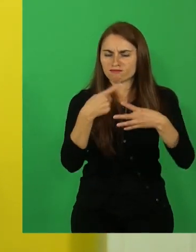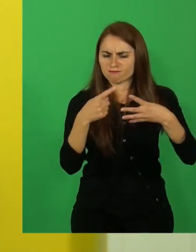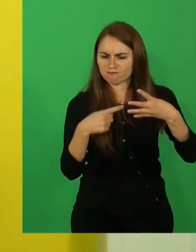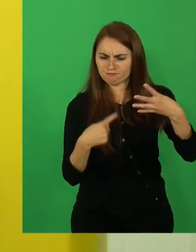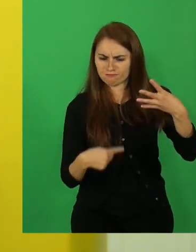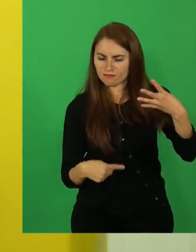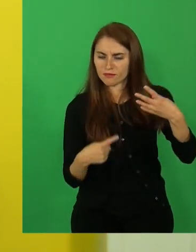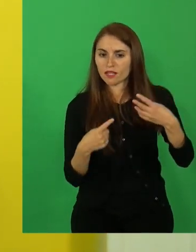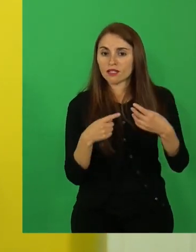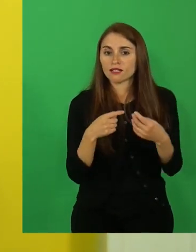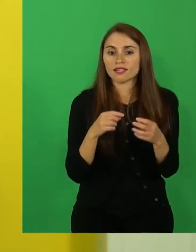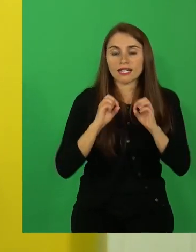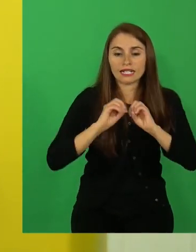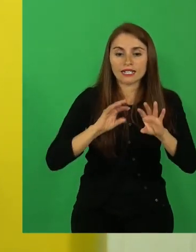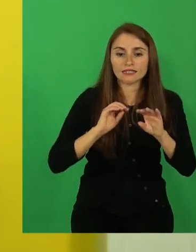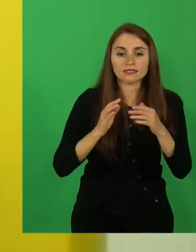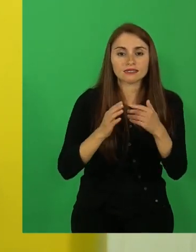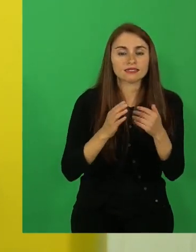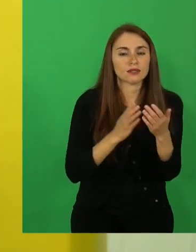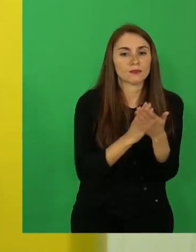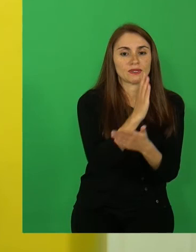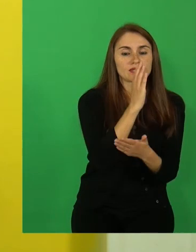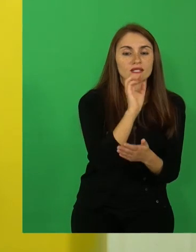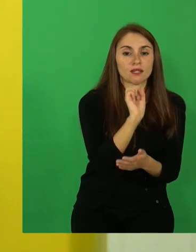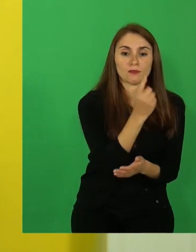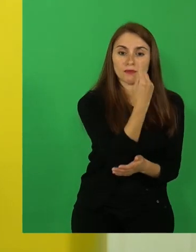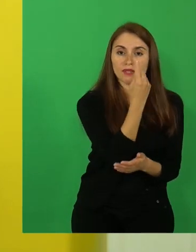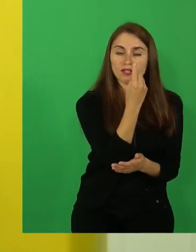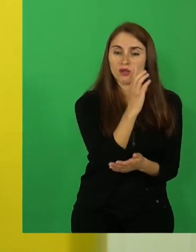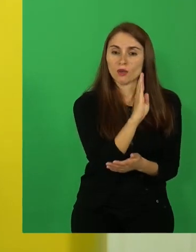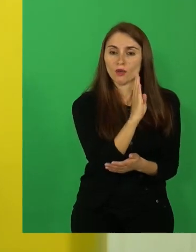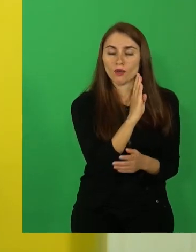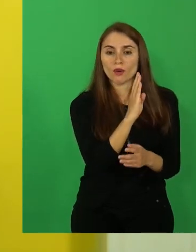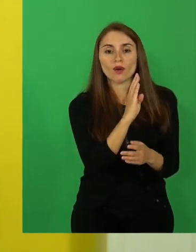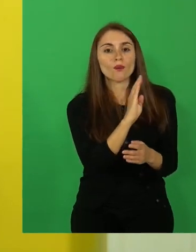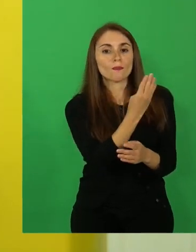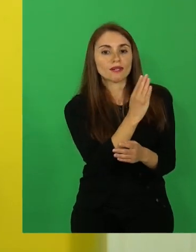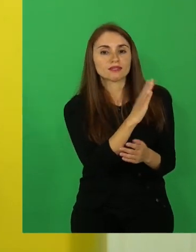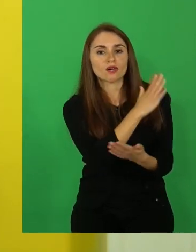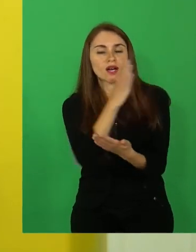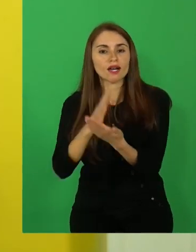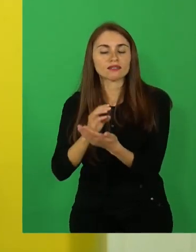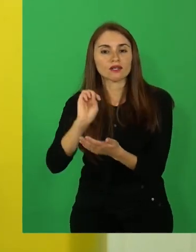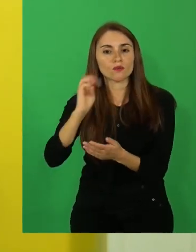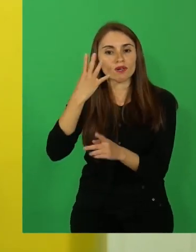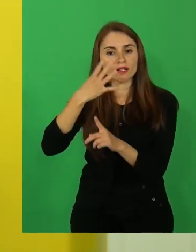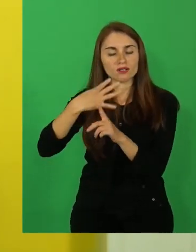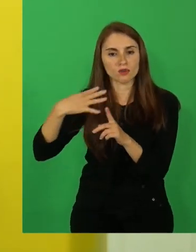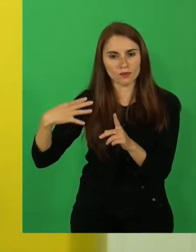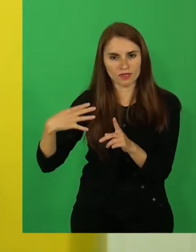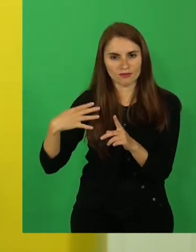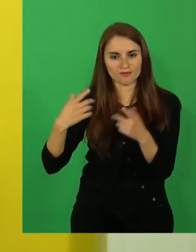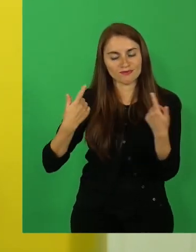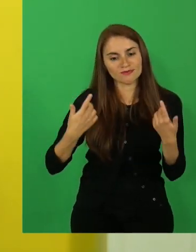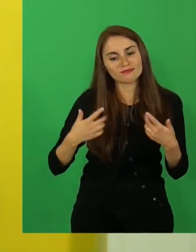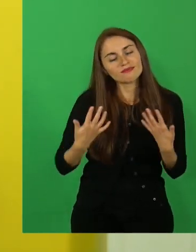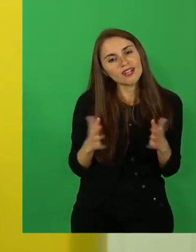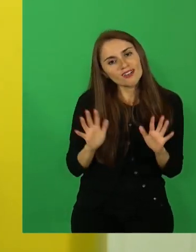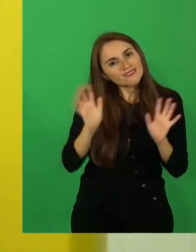desde primero a cuarto medio. Ahora me despido